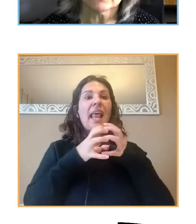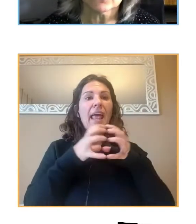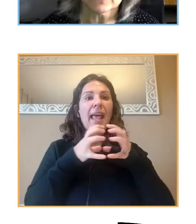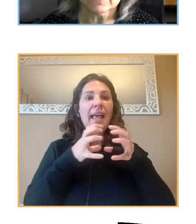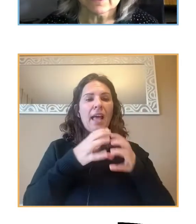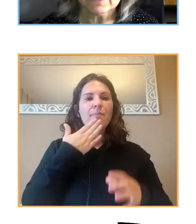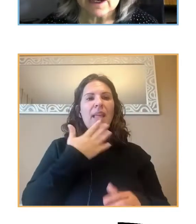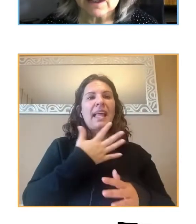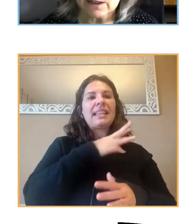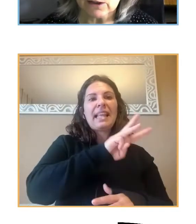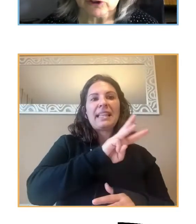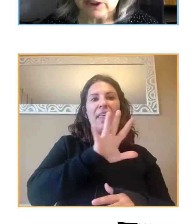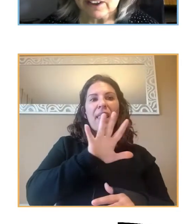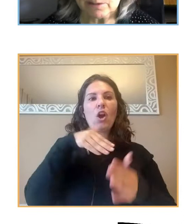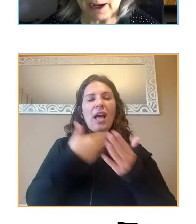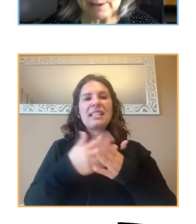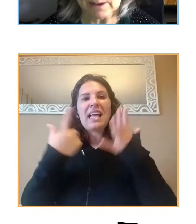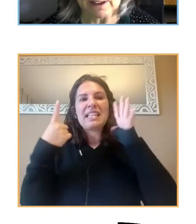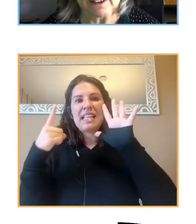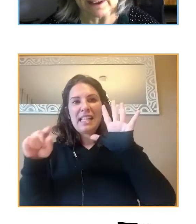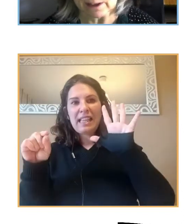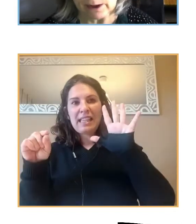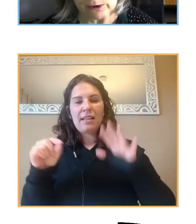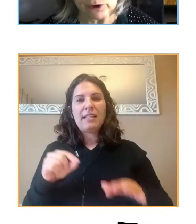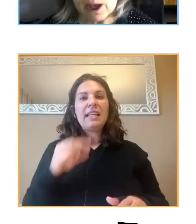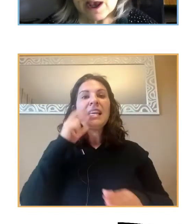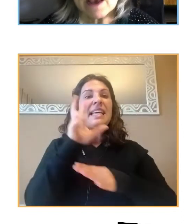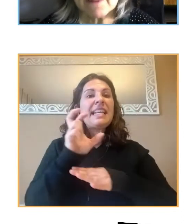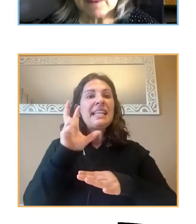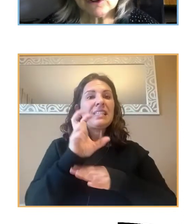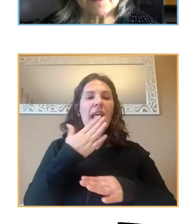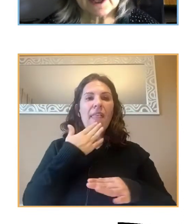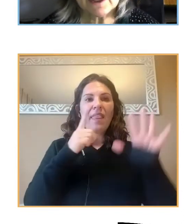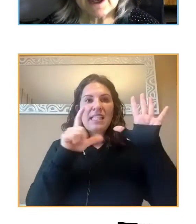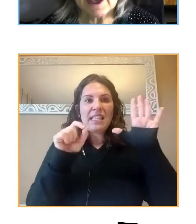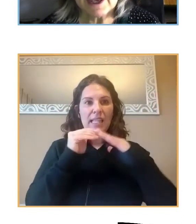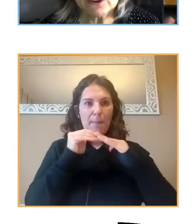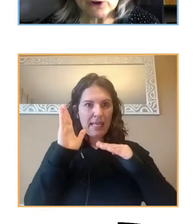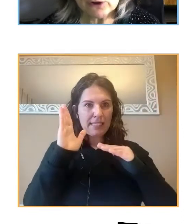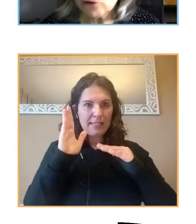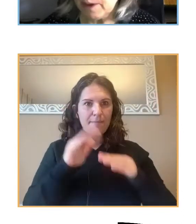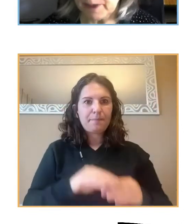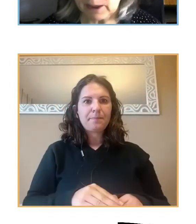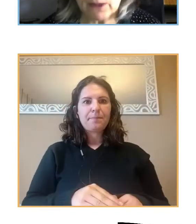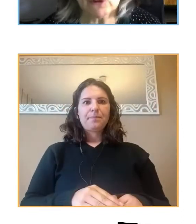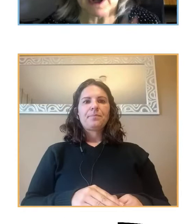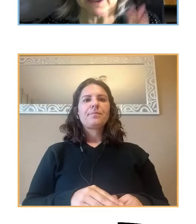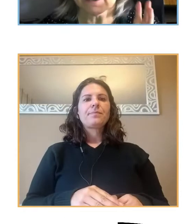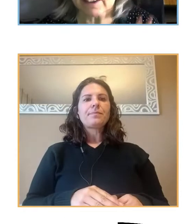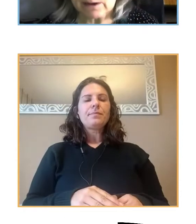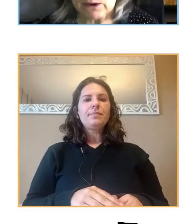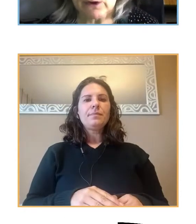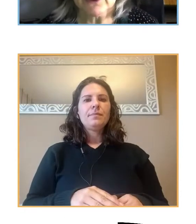35 a 60 y los grises más de 60 años. Vemos que en todos los subapartados,